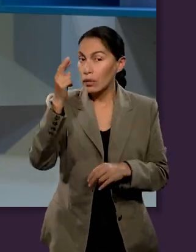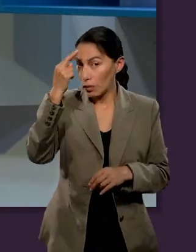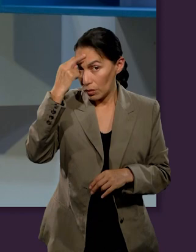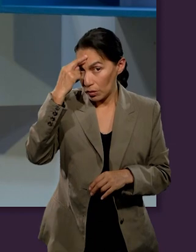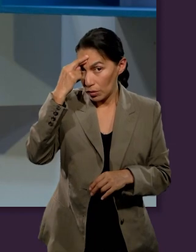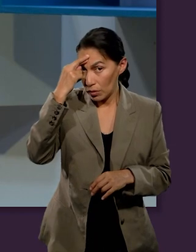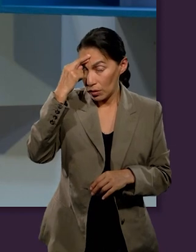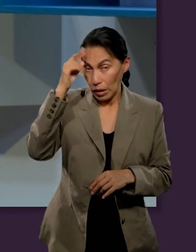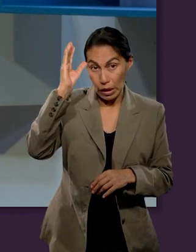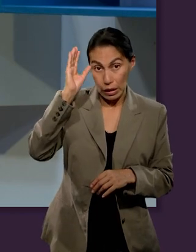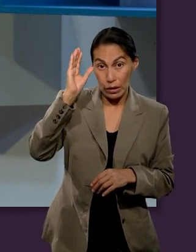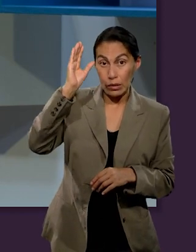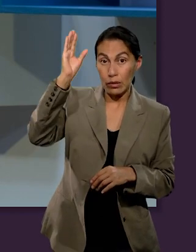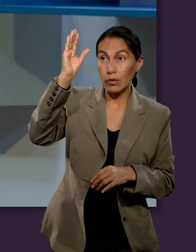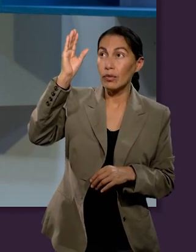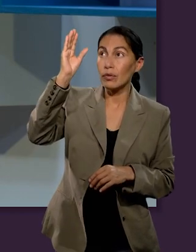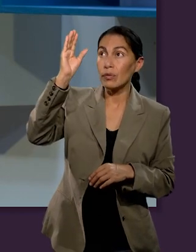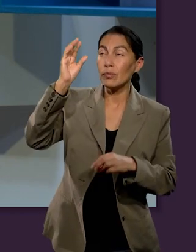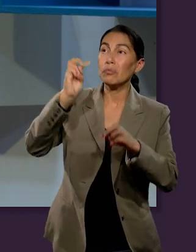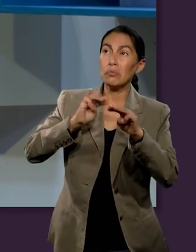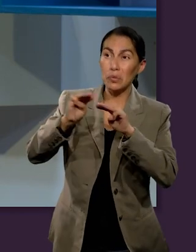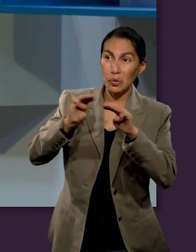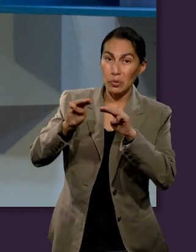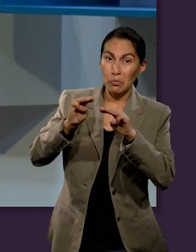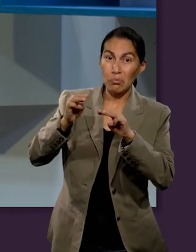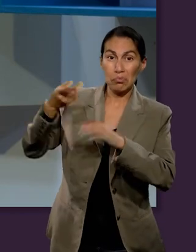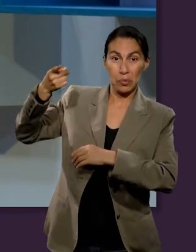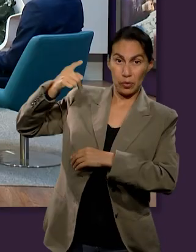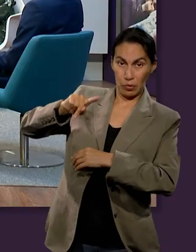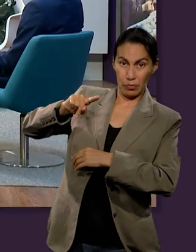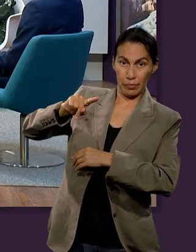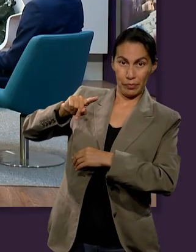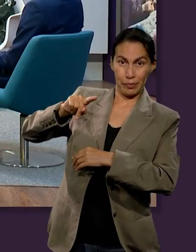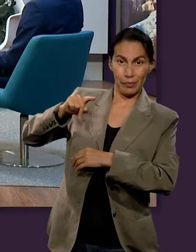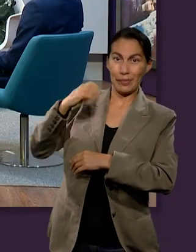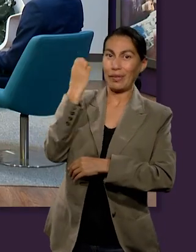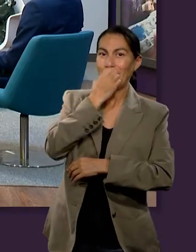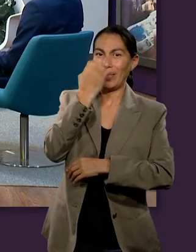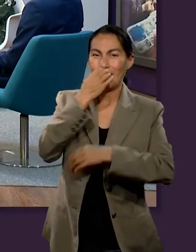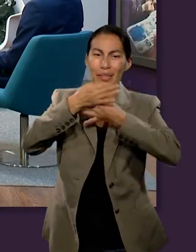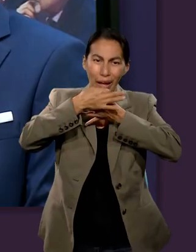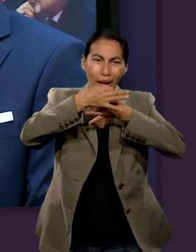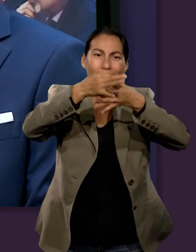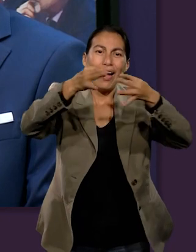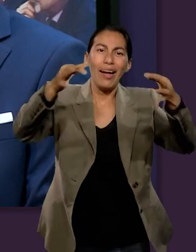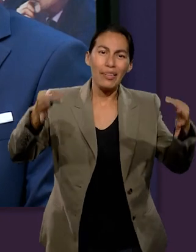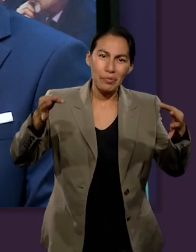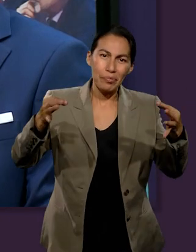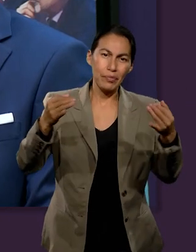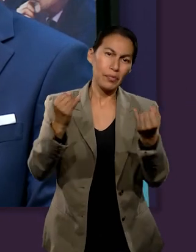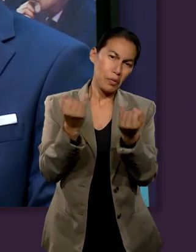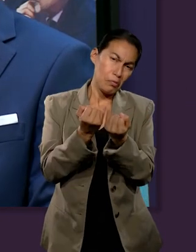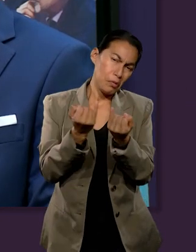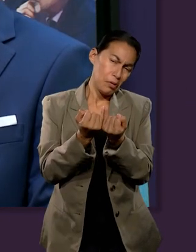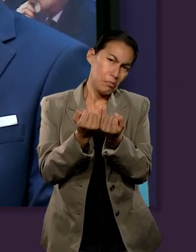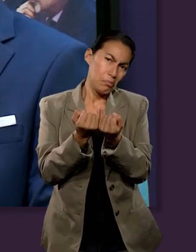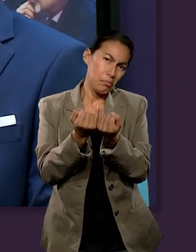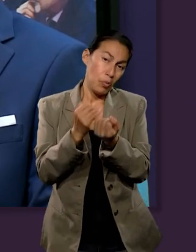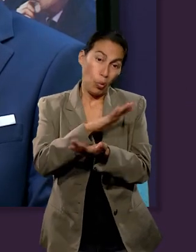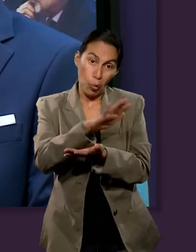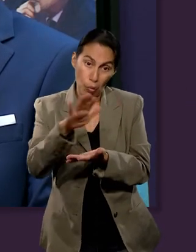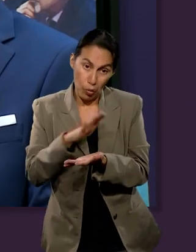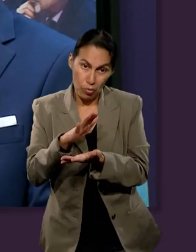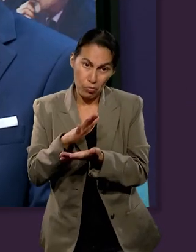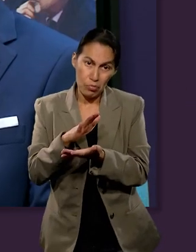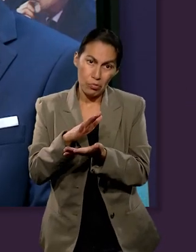ustedes agregar a Rubal, Daniela. Yo creo que es importante, pastor, recordar que Cristo dejó una misión,